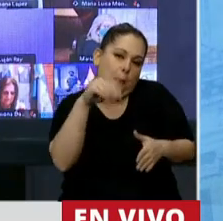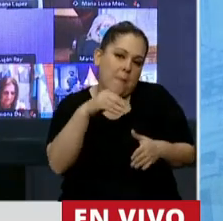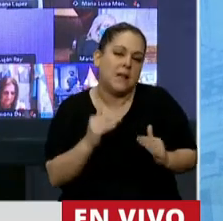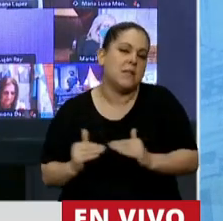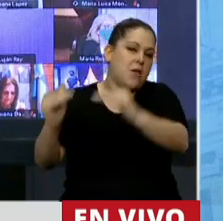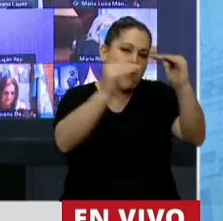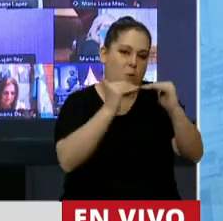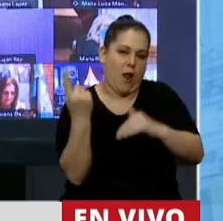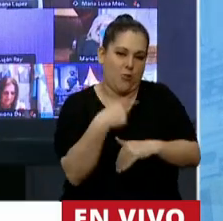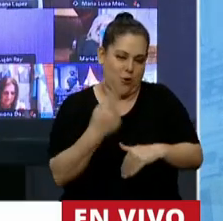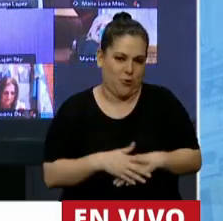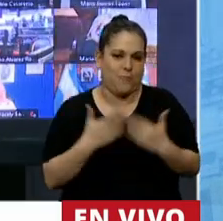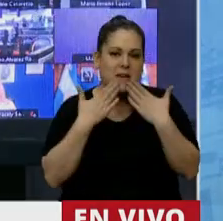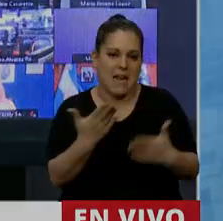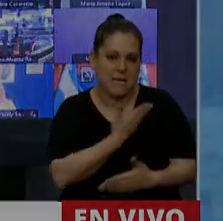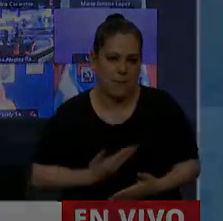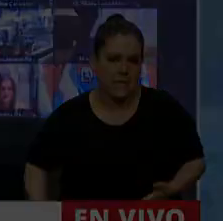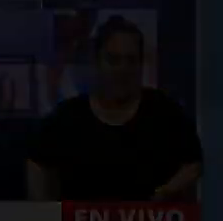equitativos. Gracias, señora Presidenta. Gracias, diputada.